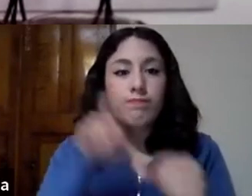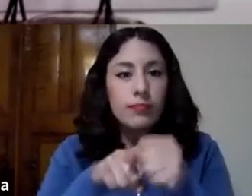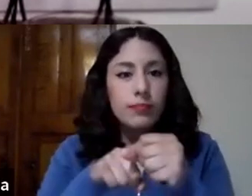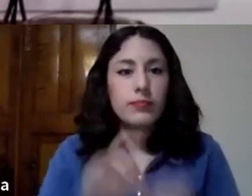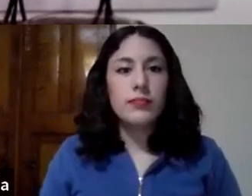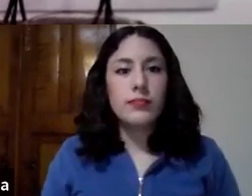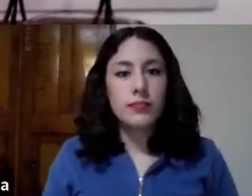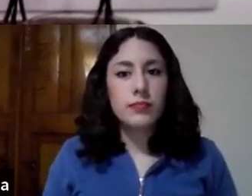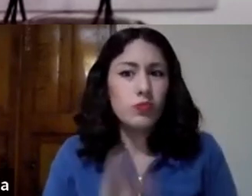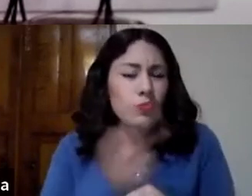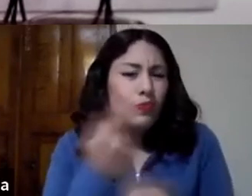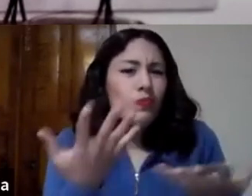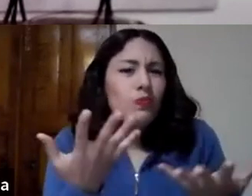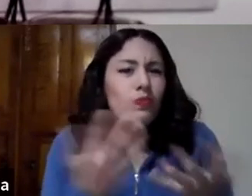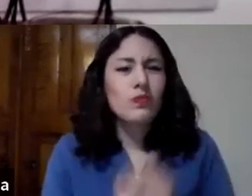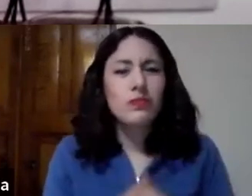¿Por qué pasa esto?